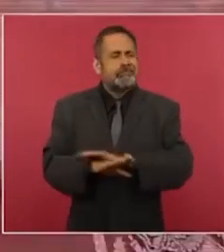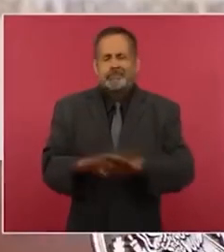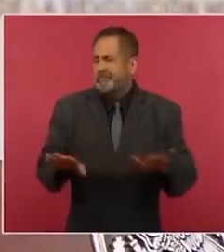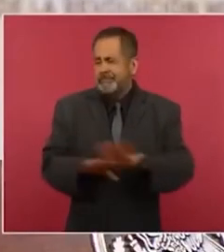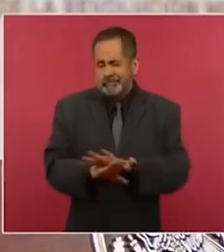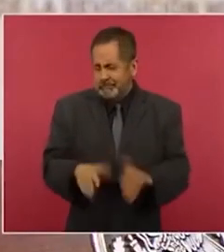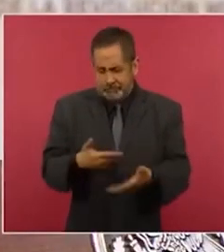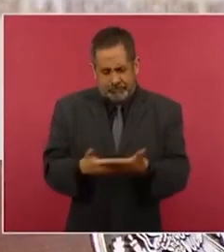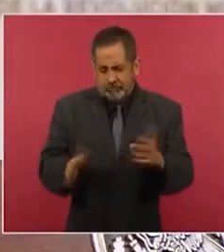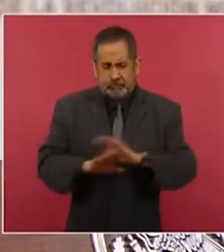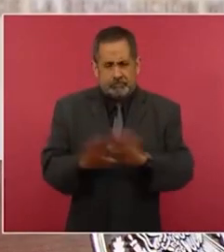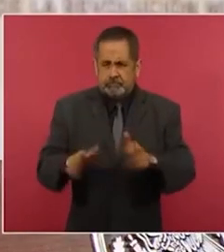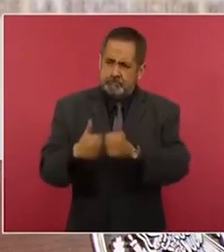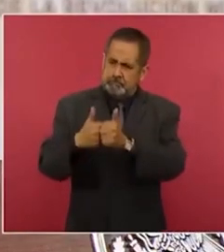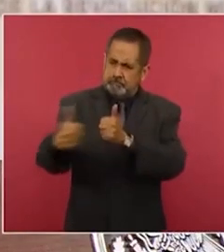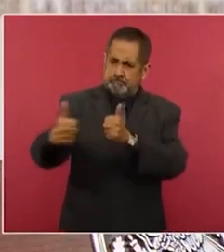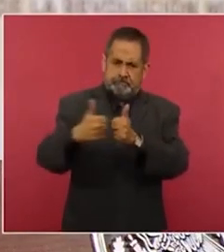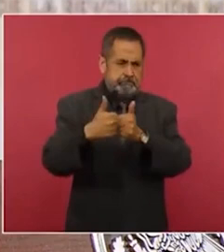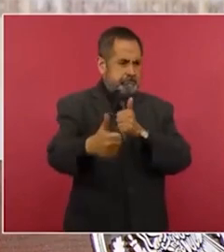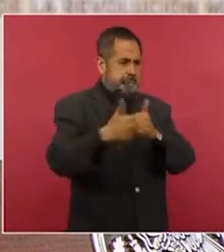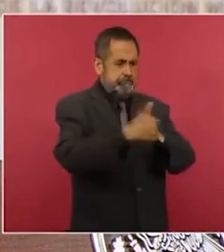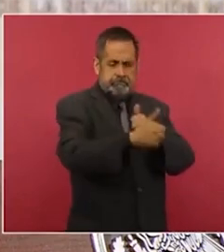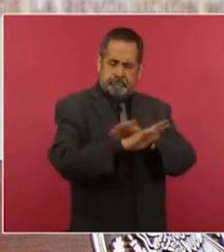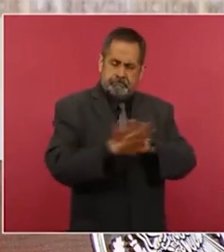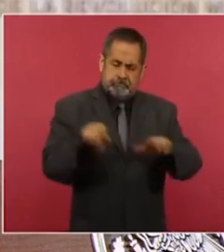ahora hay un auténtico estado de derecho